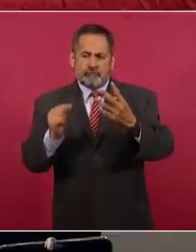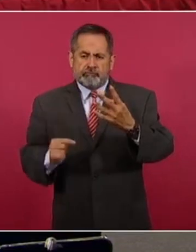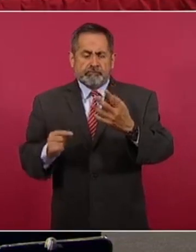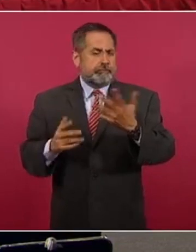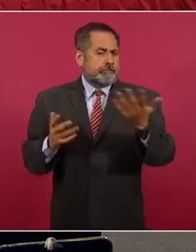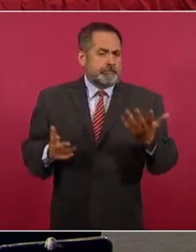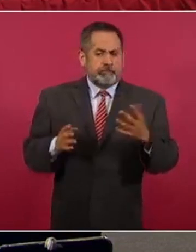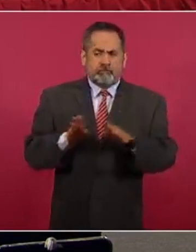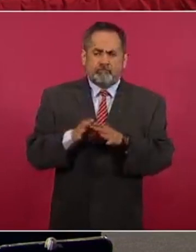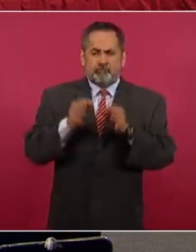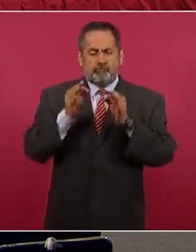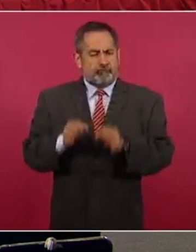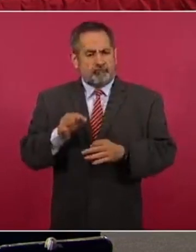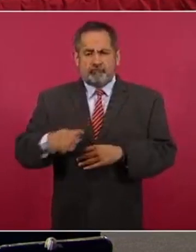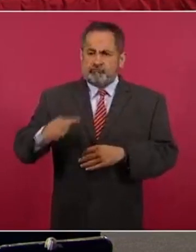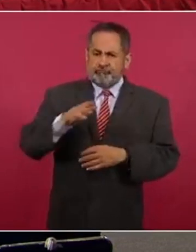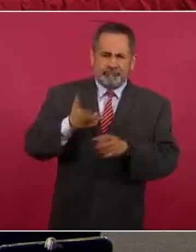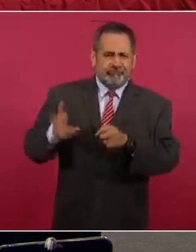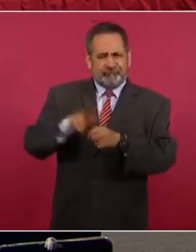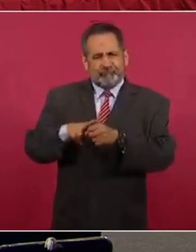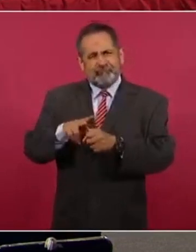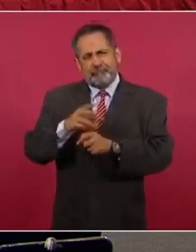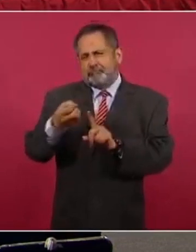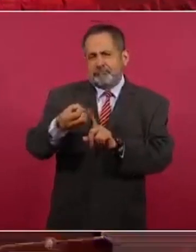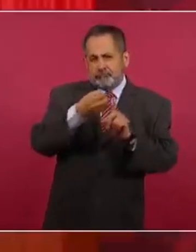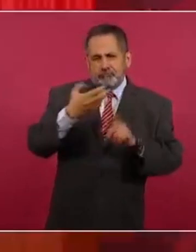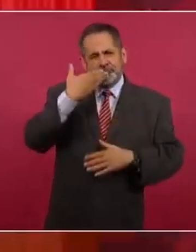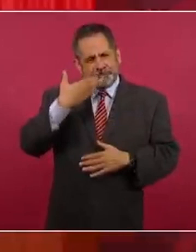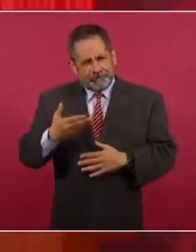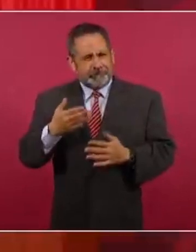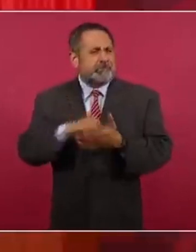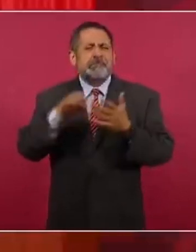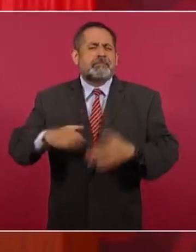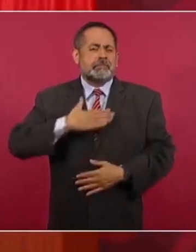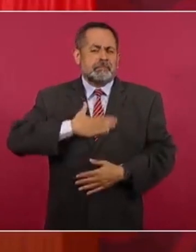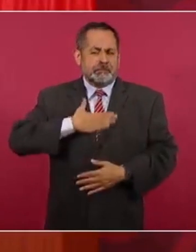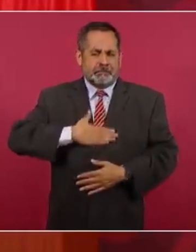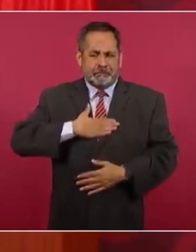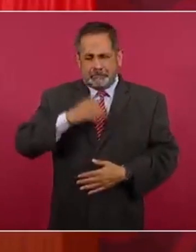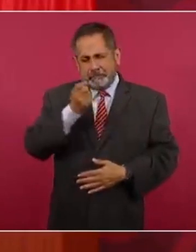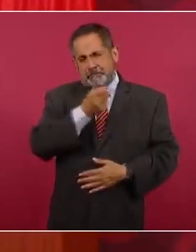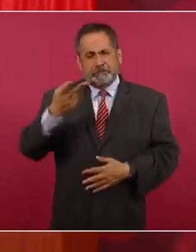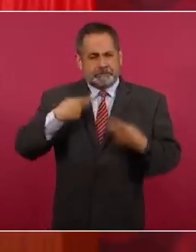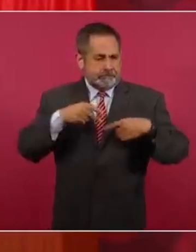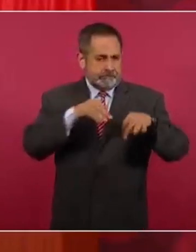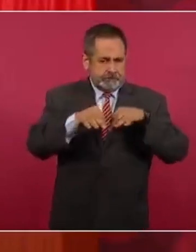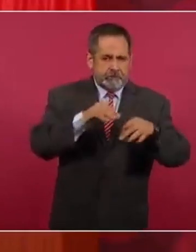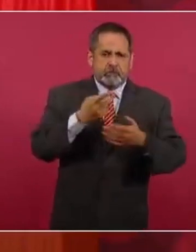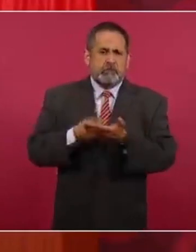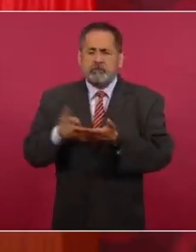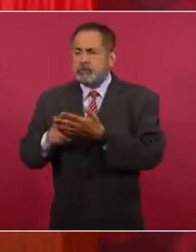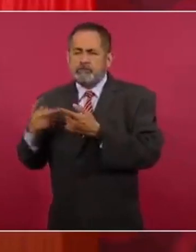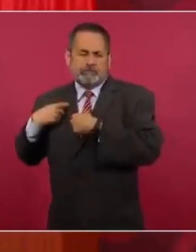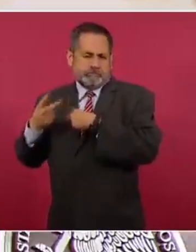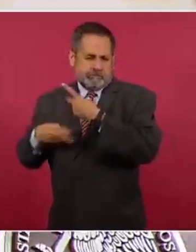dignificación de los centros de salud, los baños, por ejemplo, tanto para los trabajadores como para el público, para